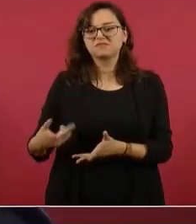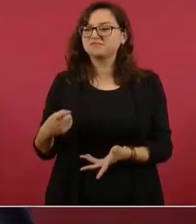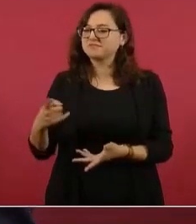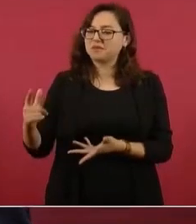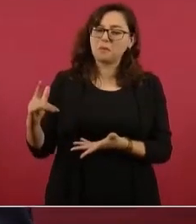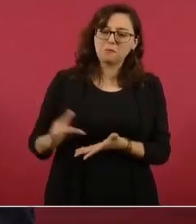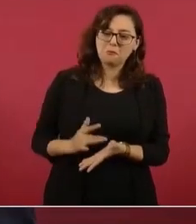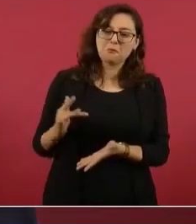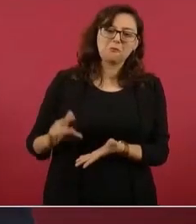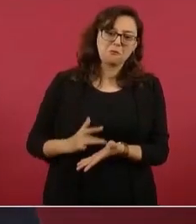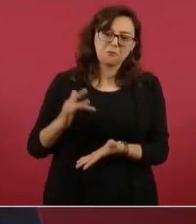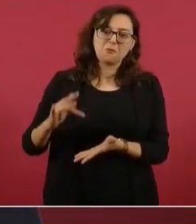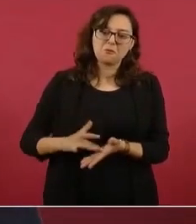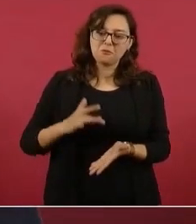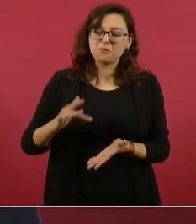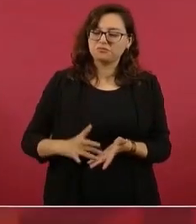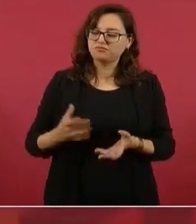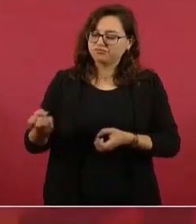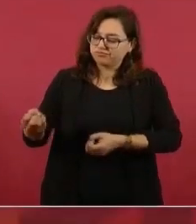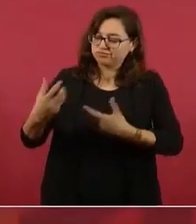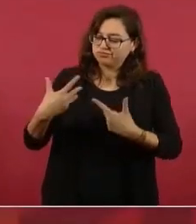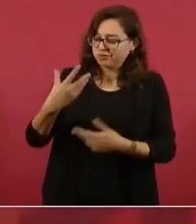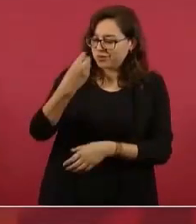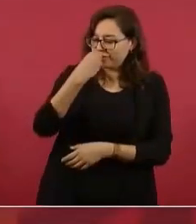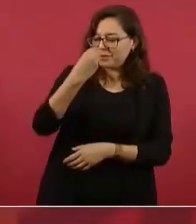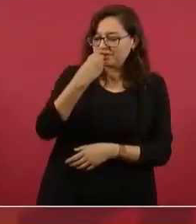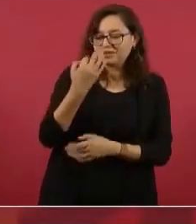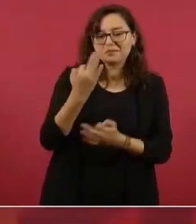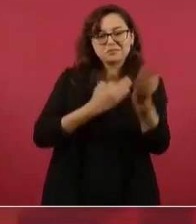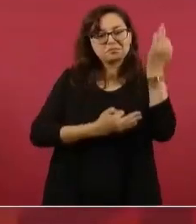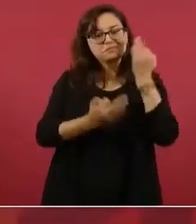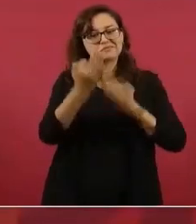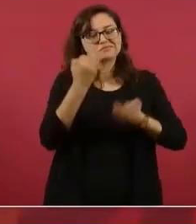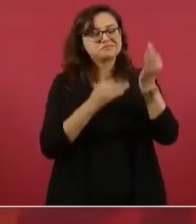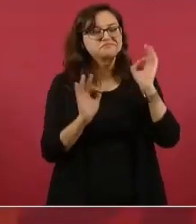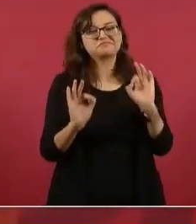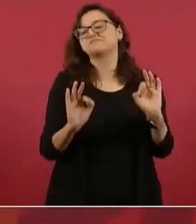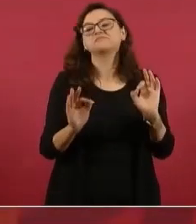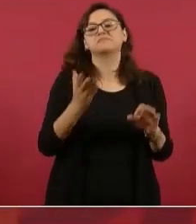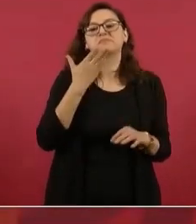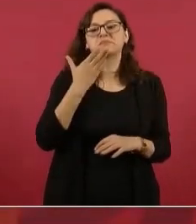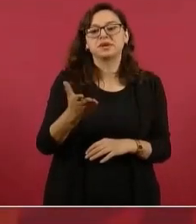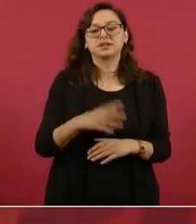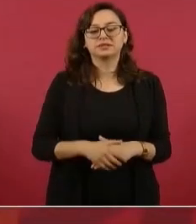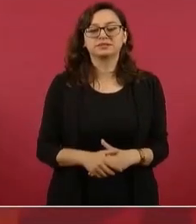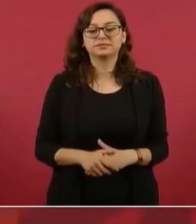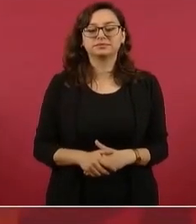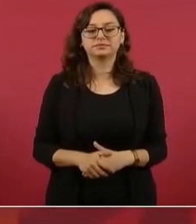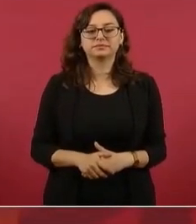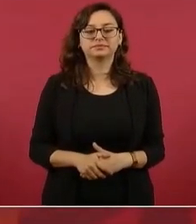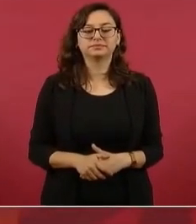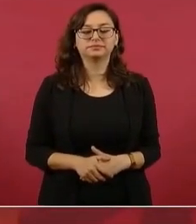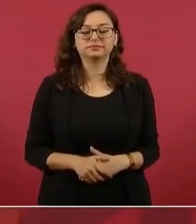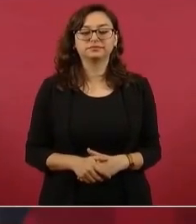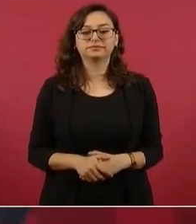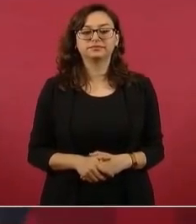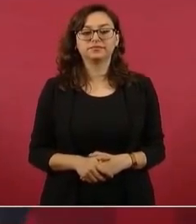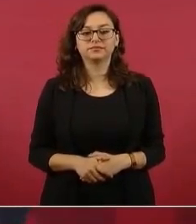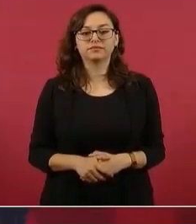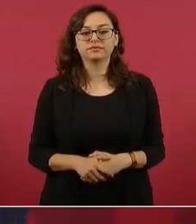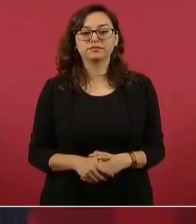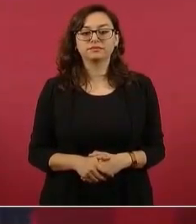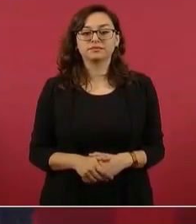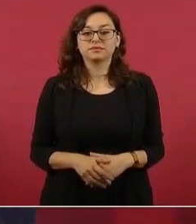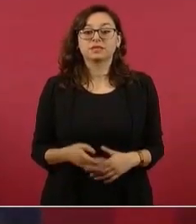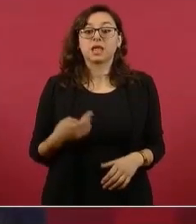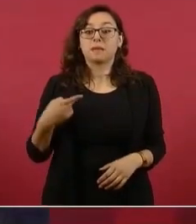solidarios. Entonces, me siento muy bien, pero